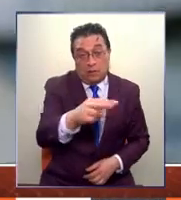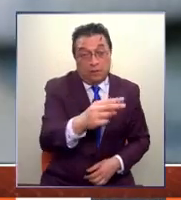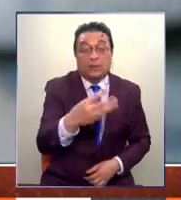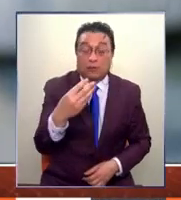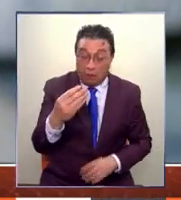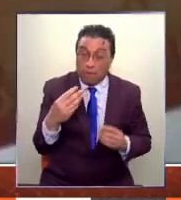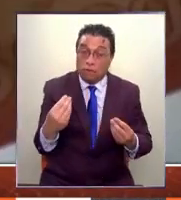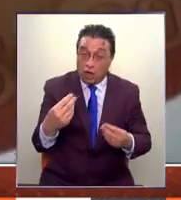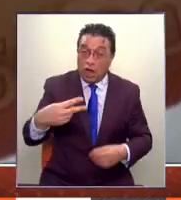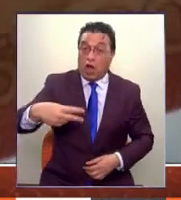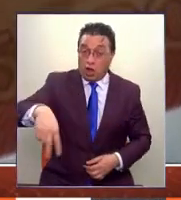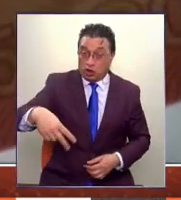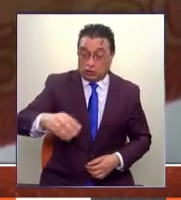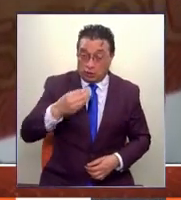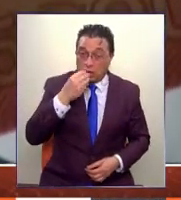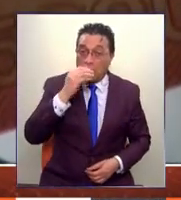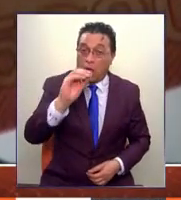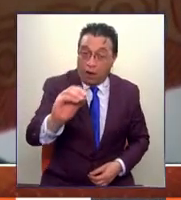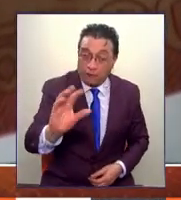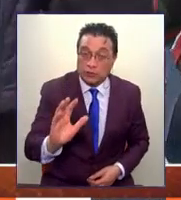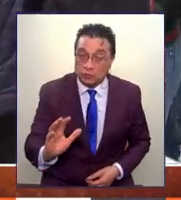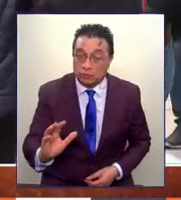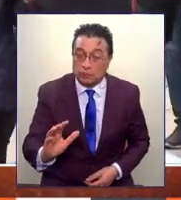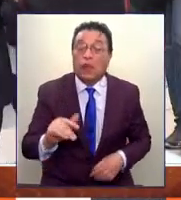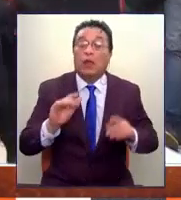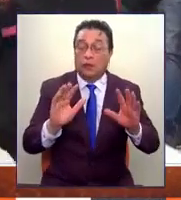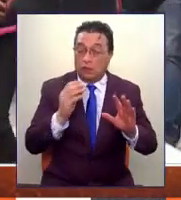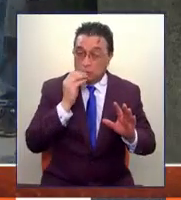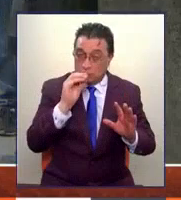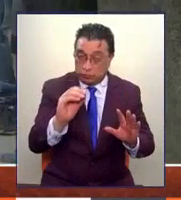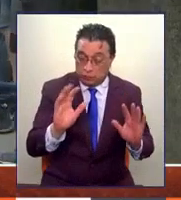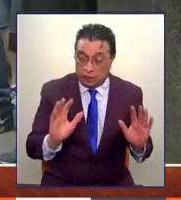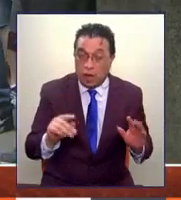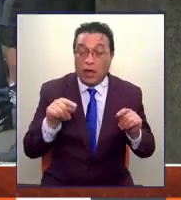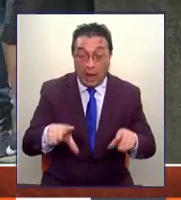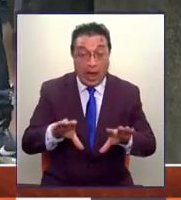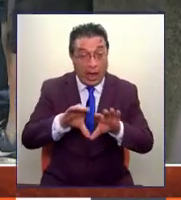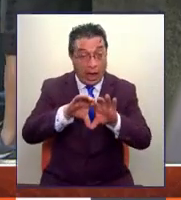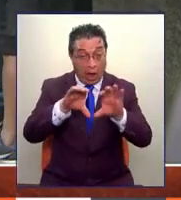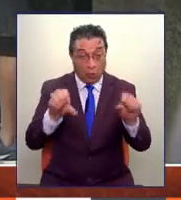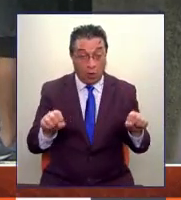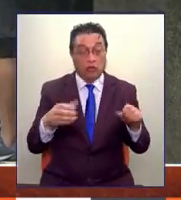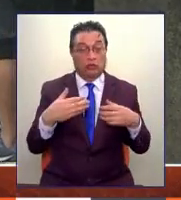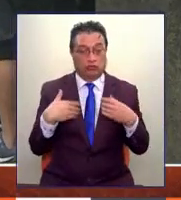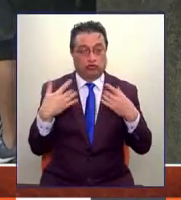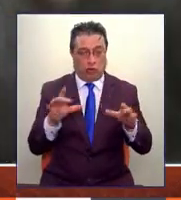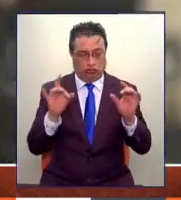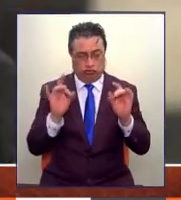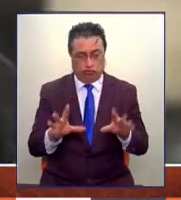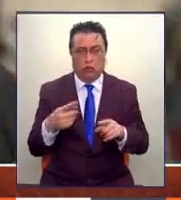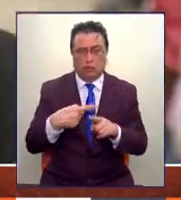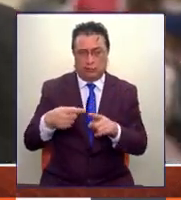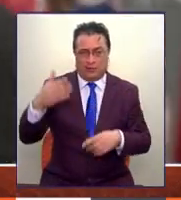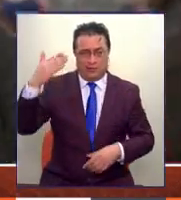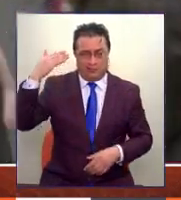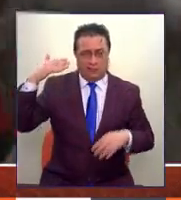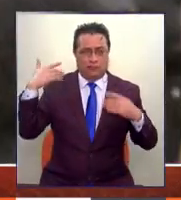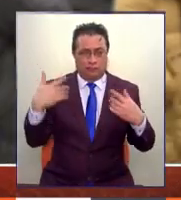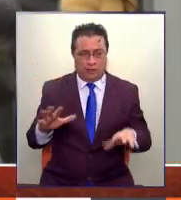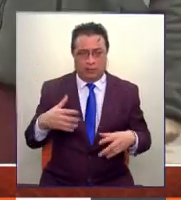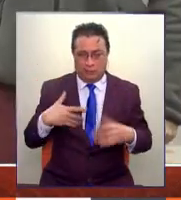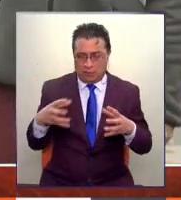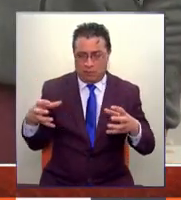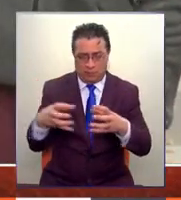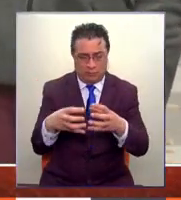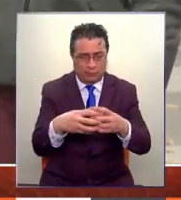noticia para quienes nos escuchan. Dentro del acuerdo que nosotros sellamos hace ya varias semanas con los principales